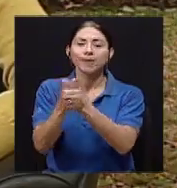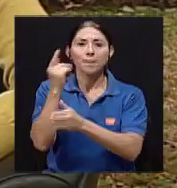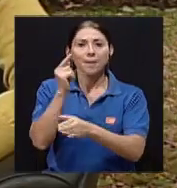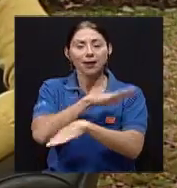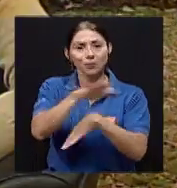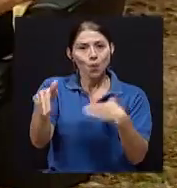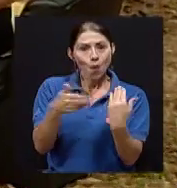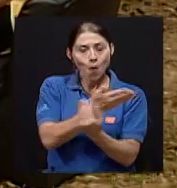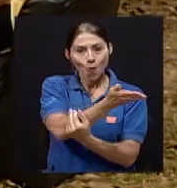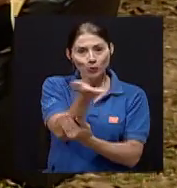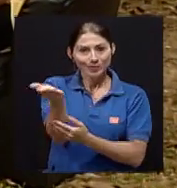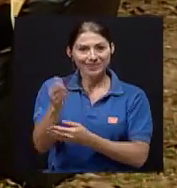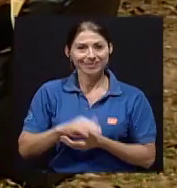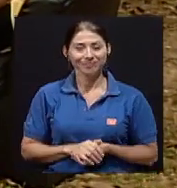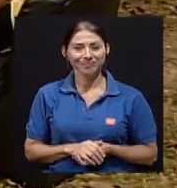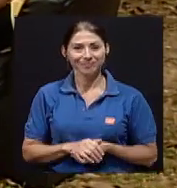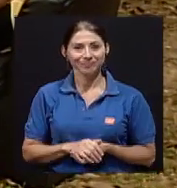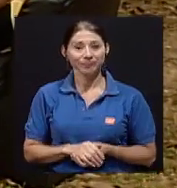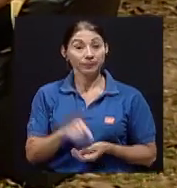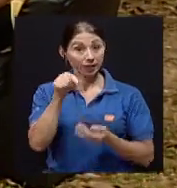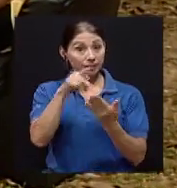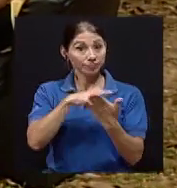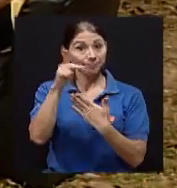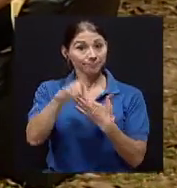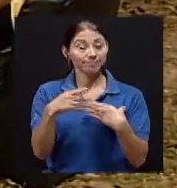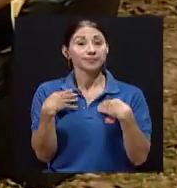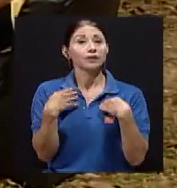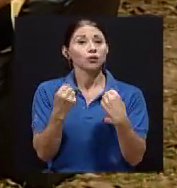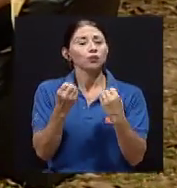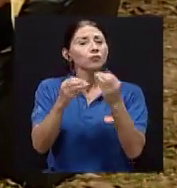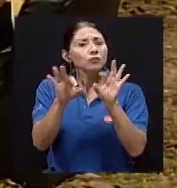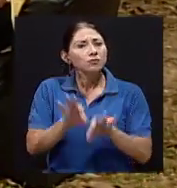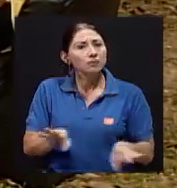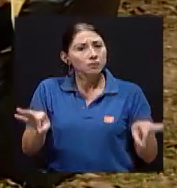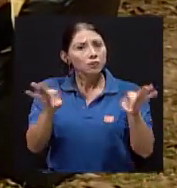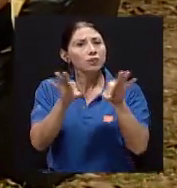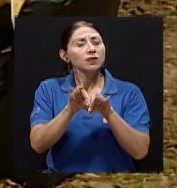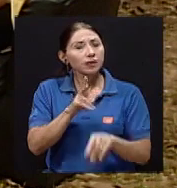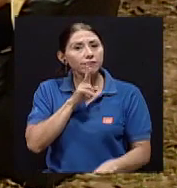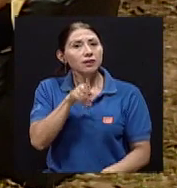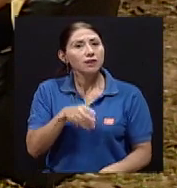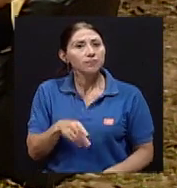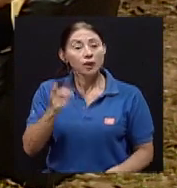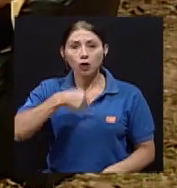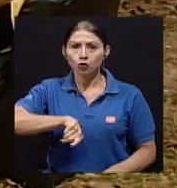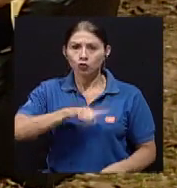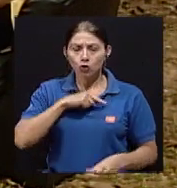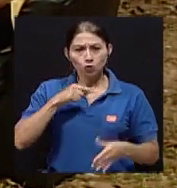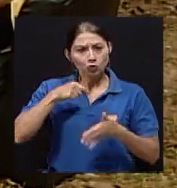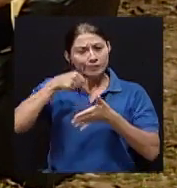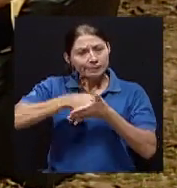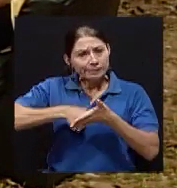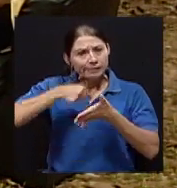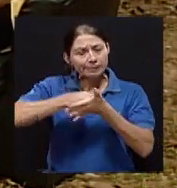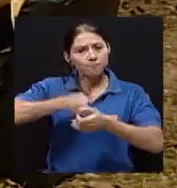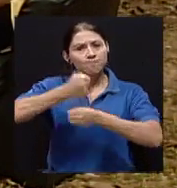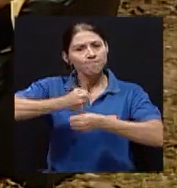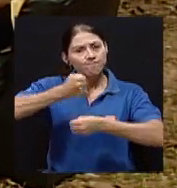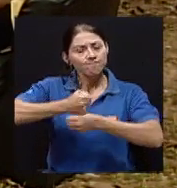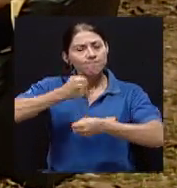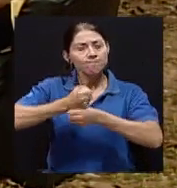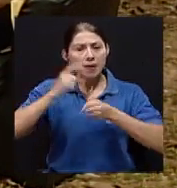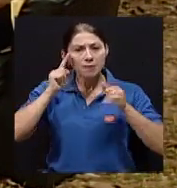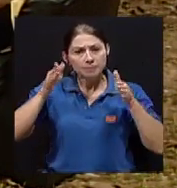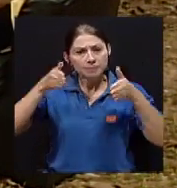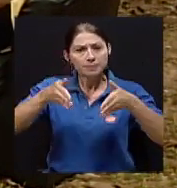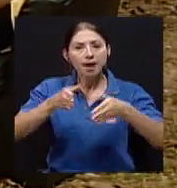ustedes. Y es que son programas de salud Seidy muy importantes, ¿verdad? Nos hemos abocado y nos vamos a abocar también a conversar temas de salud que